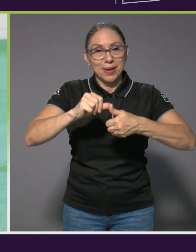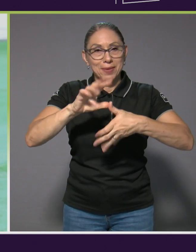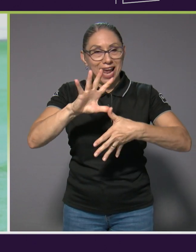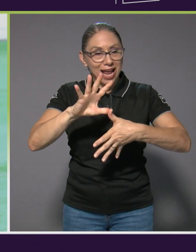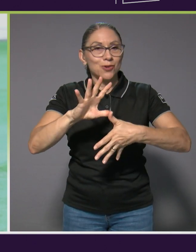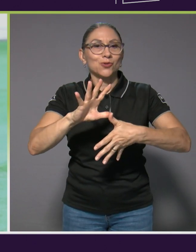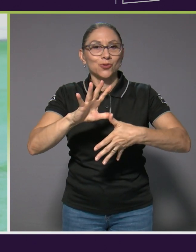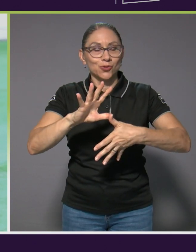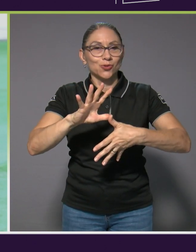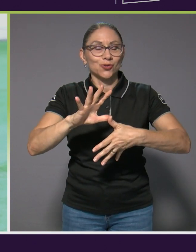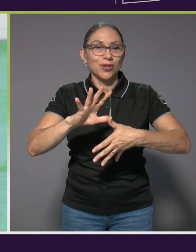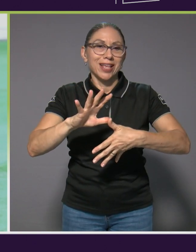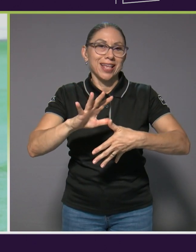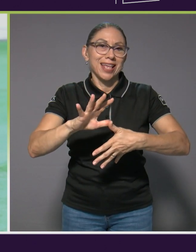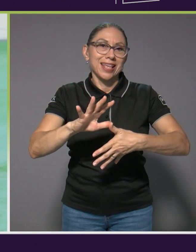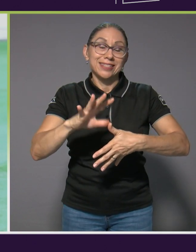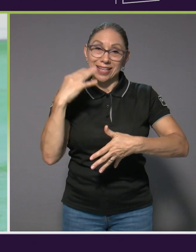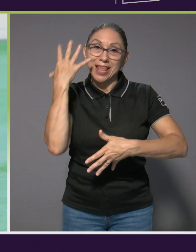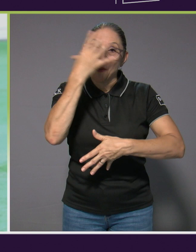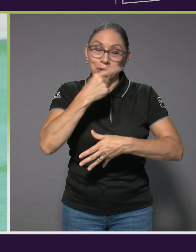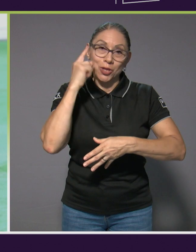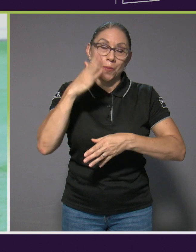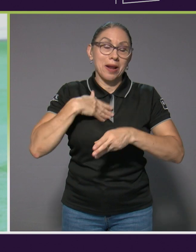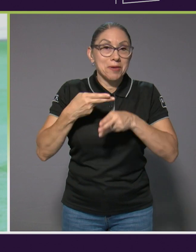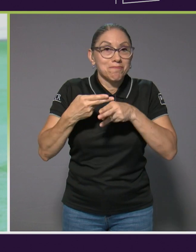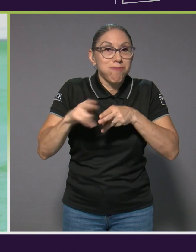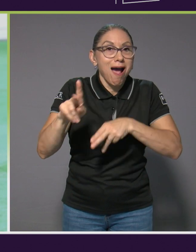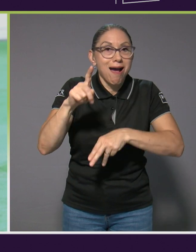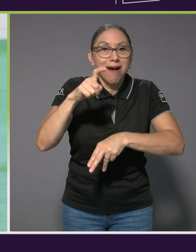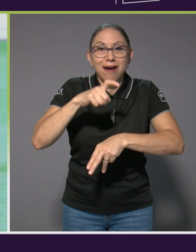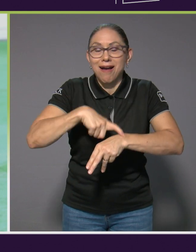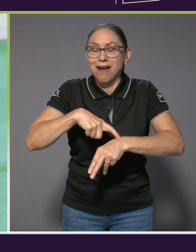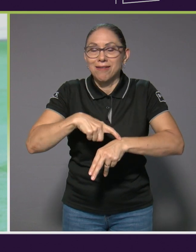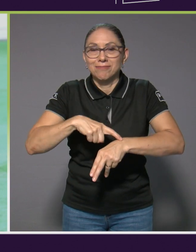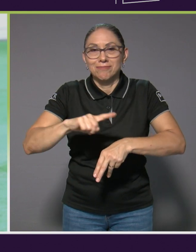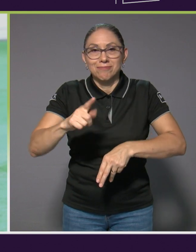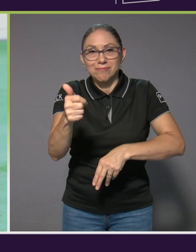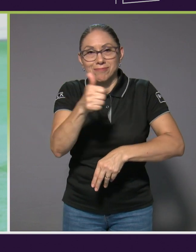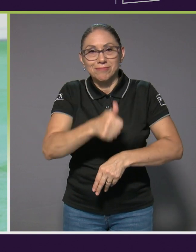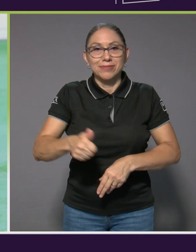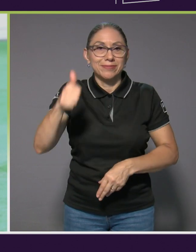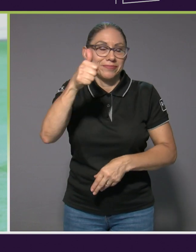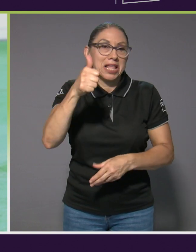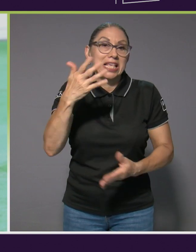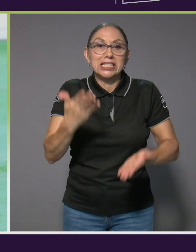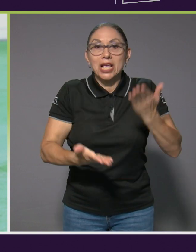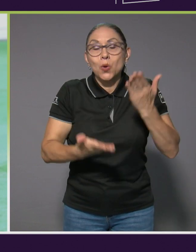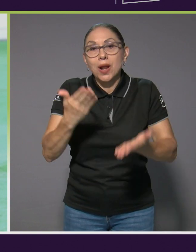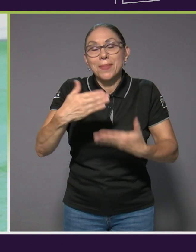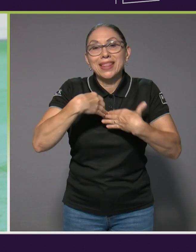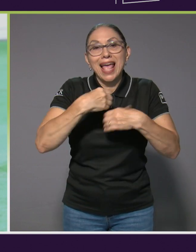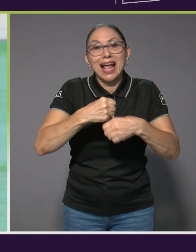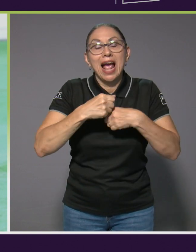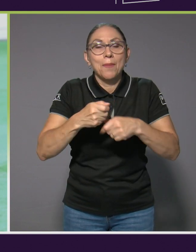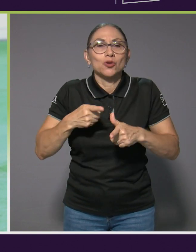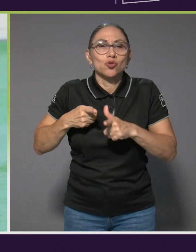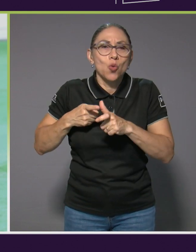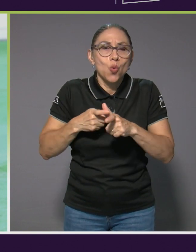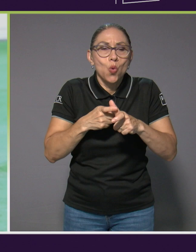bonito para mí y bueno, seguramente hagamos un relevo, entonces